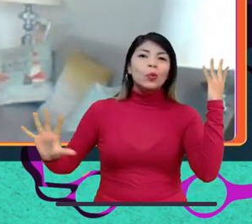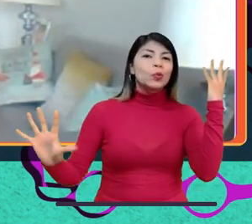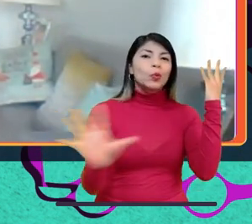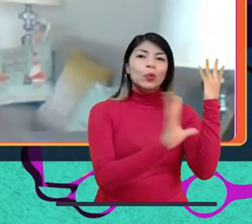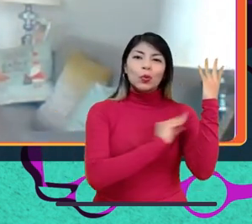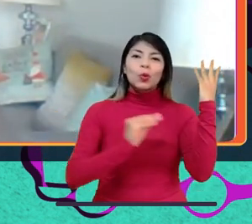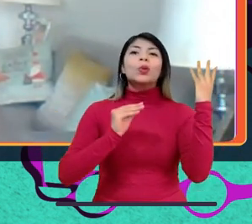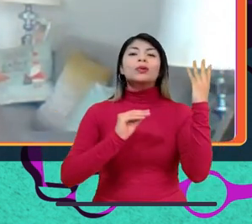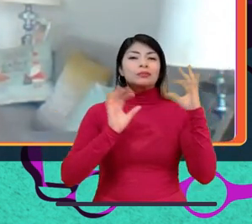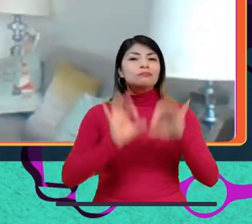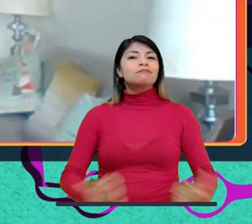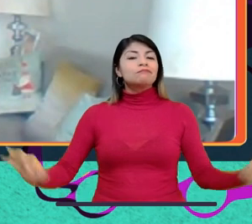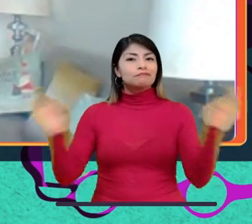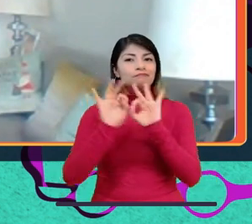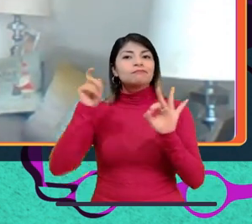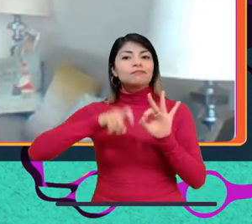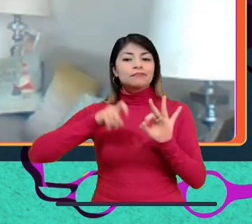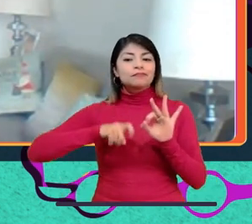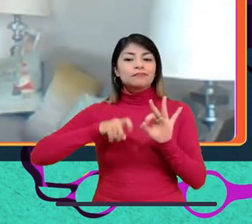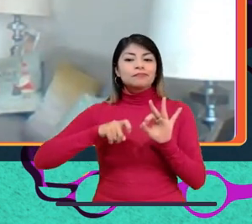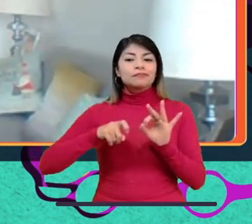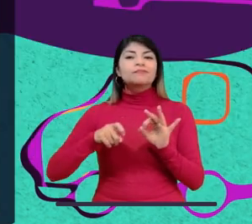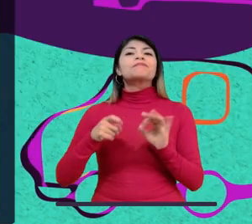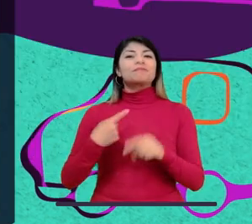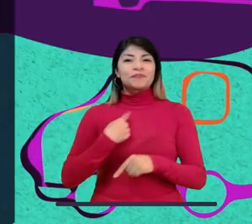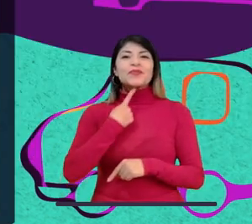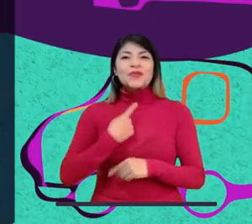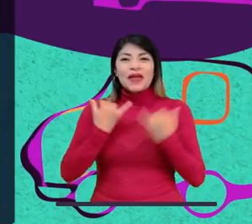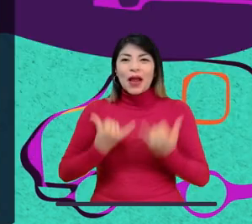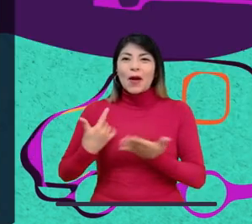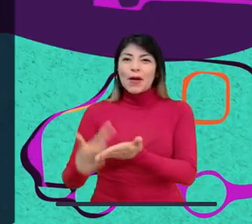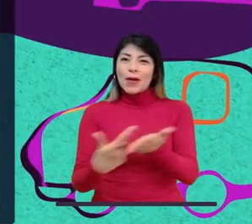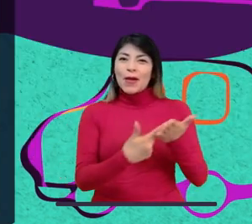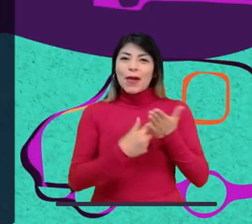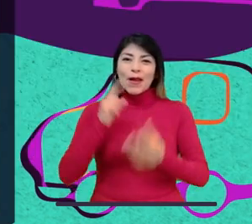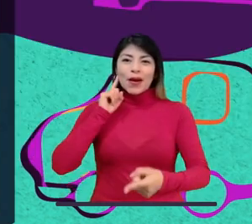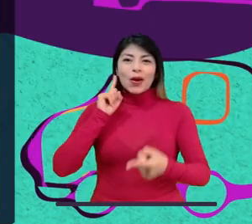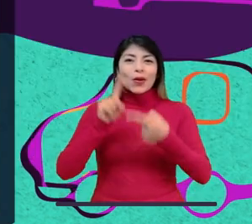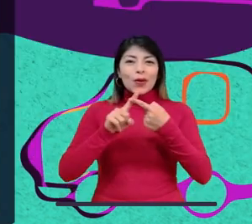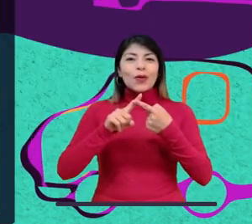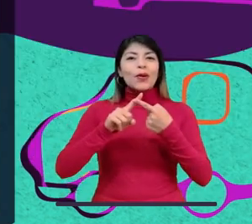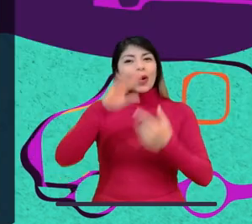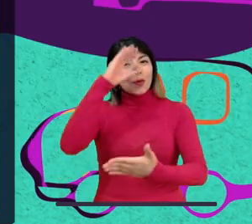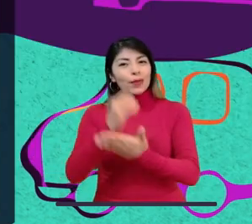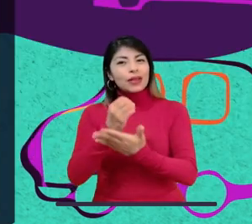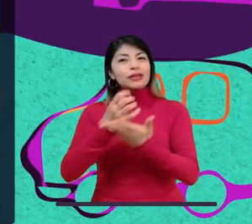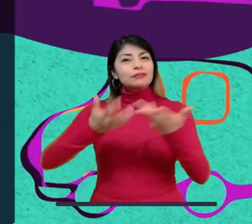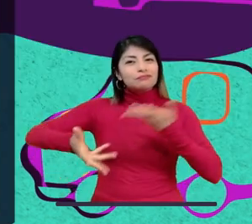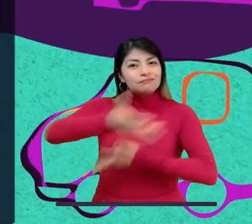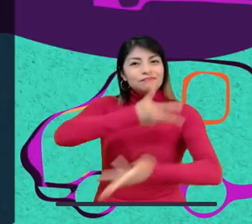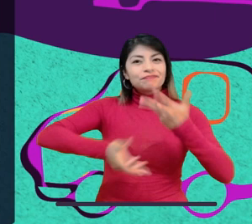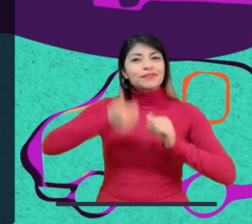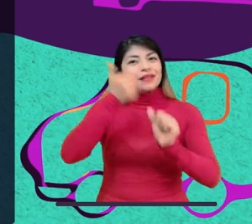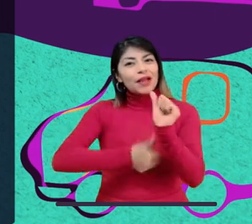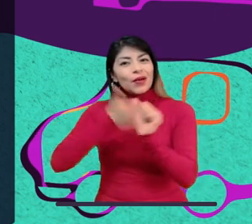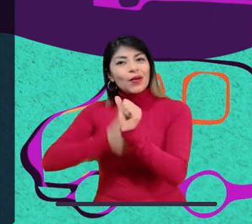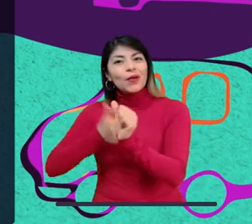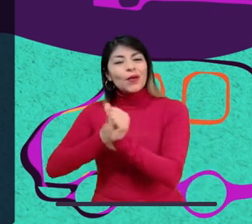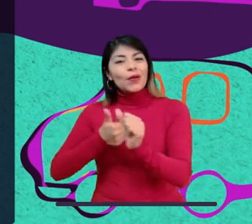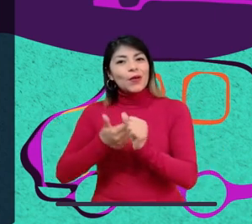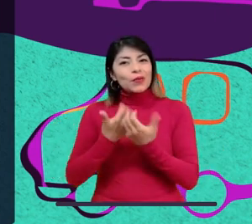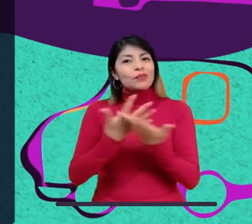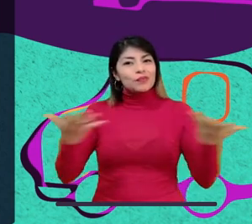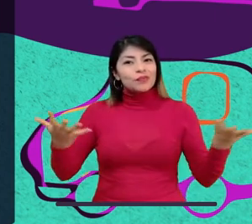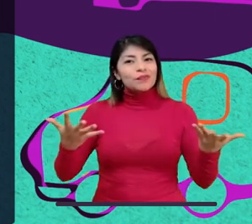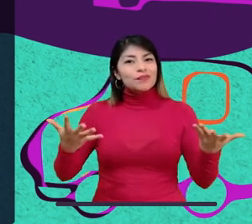árboles, de todo. Creo que su idea está muy buena. Y eso es lo que me gusta de estas charlas. Estamos acá para opinar y dar